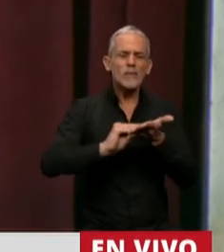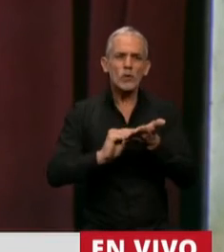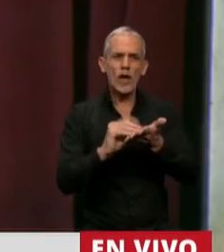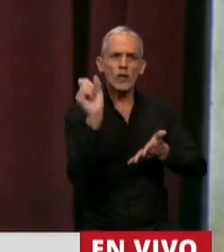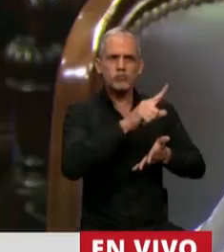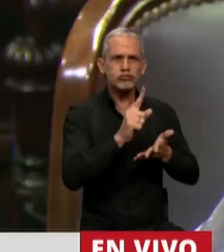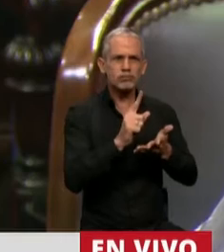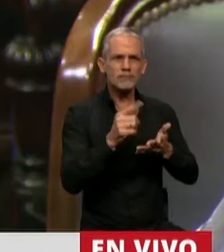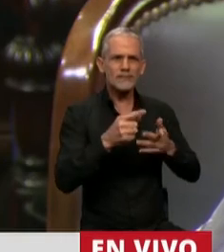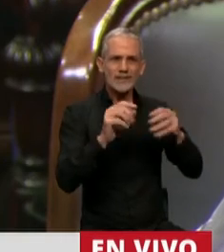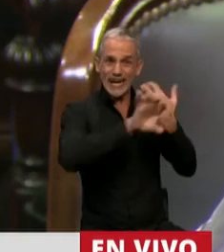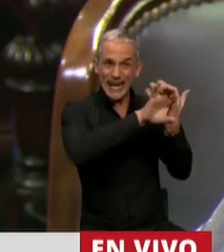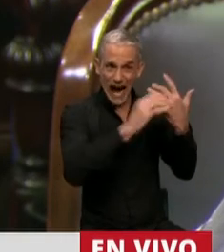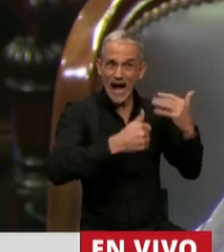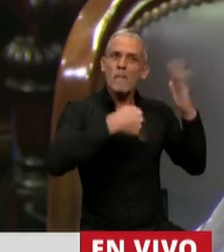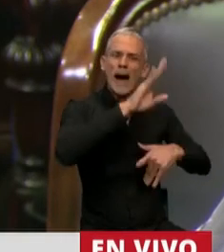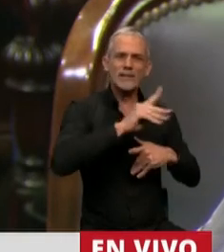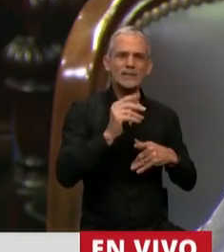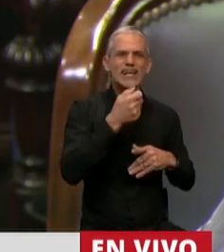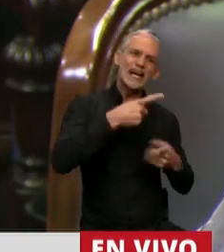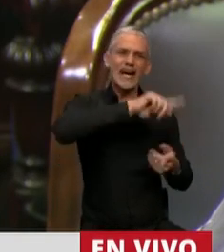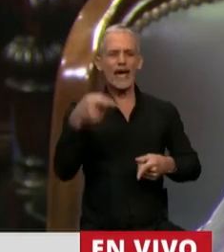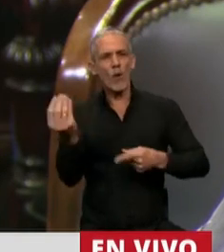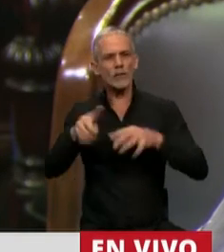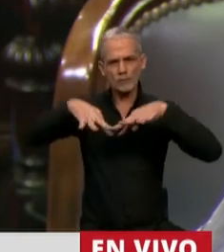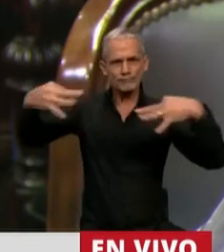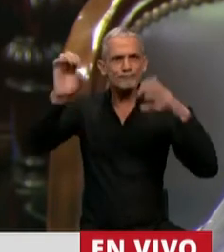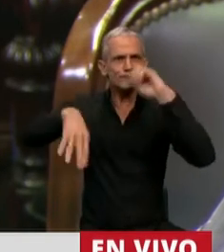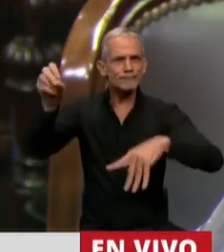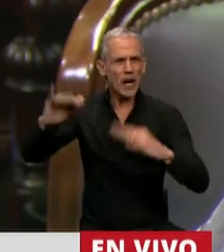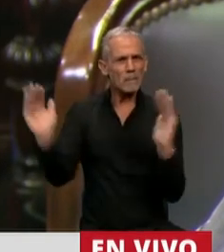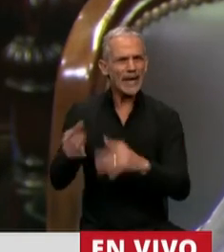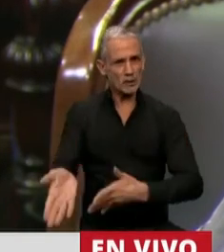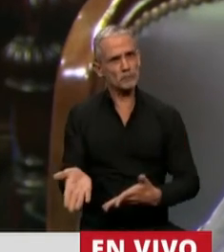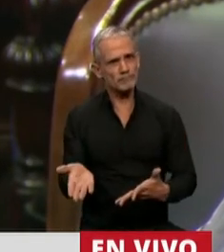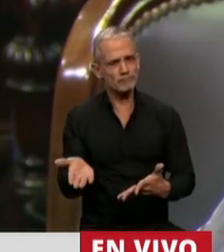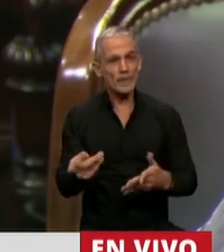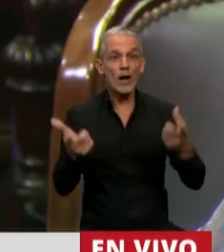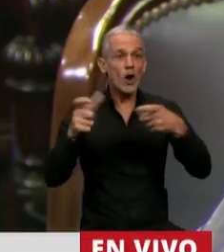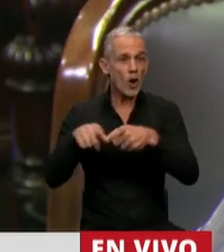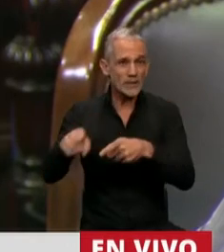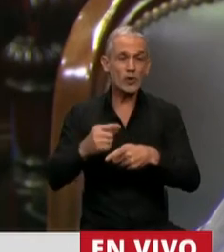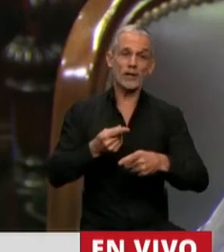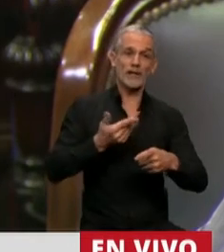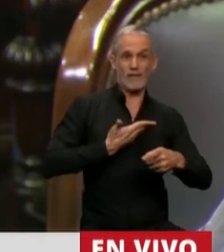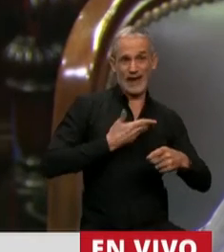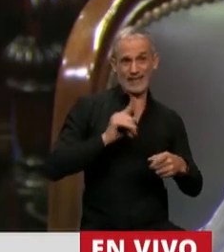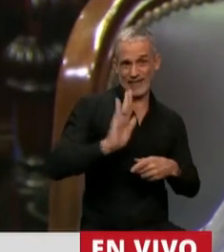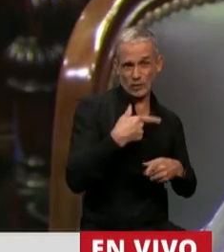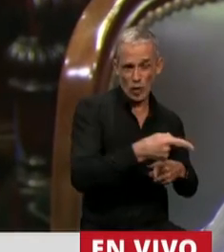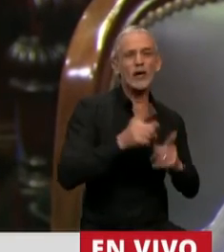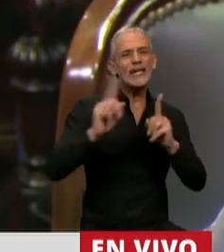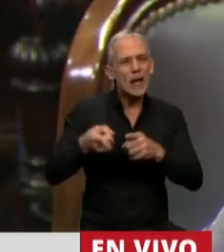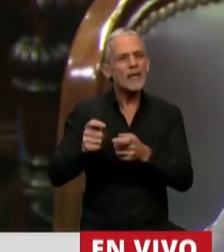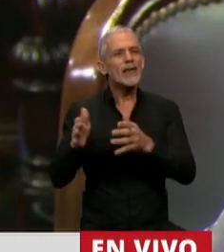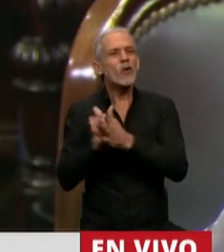cuando la hacemos de manera presencial. Como funcionaron las comisiones, las que preside el Frente de Todos y las que preside el